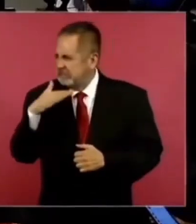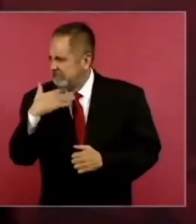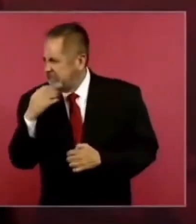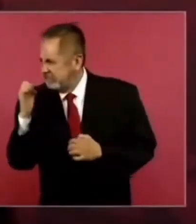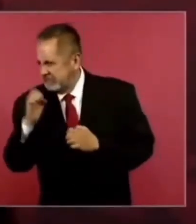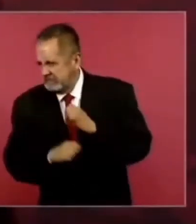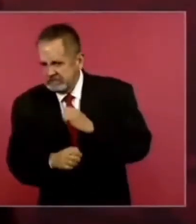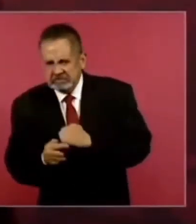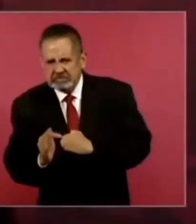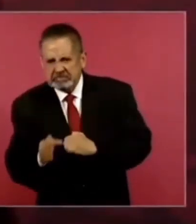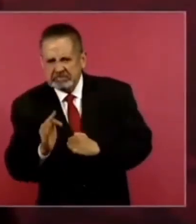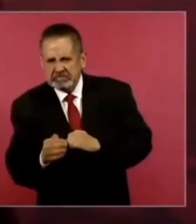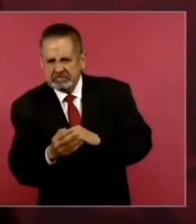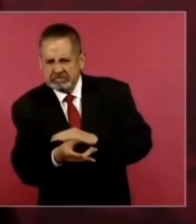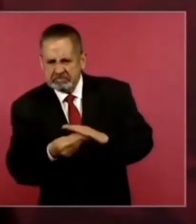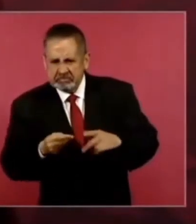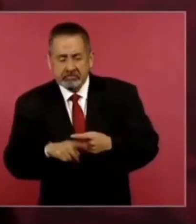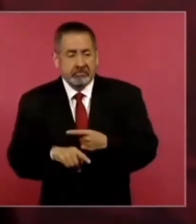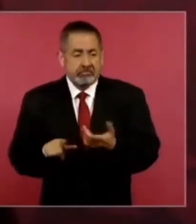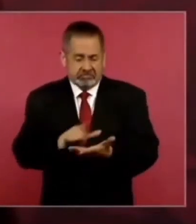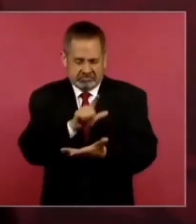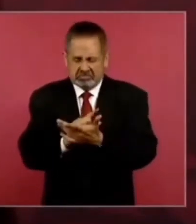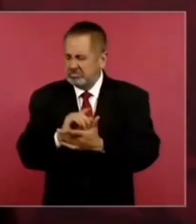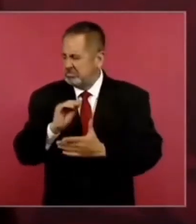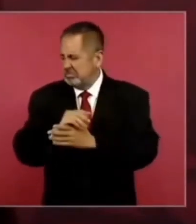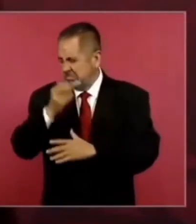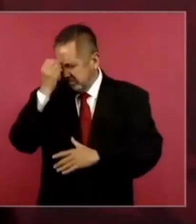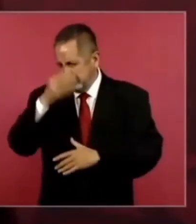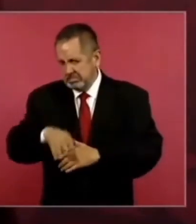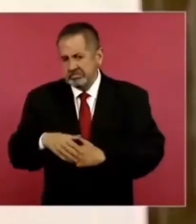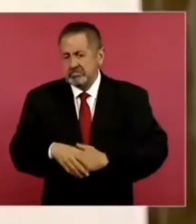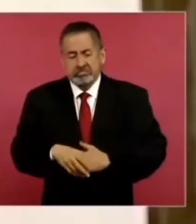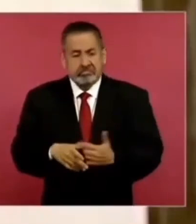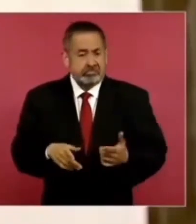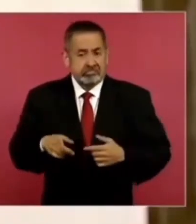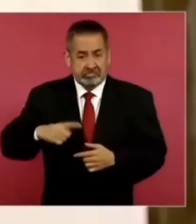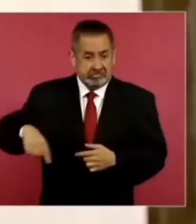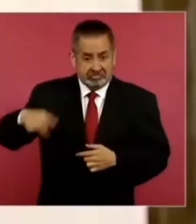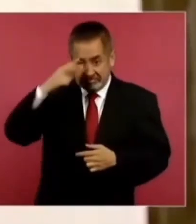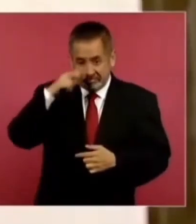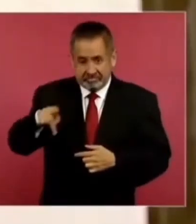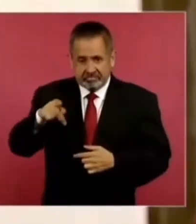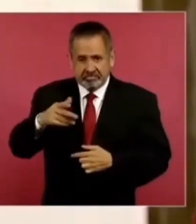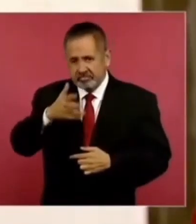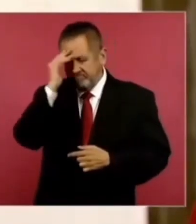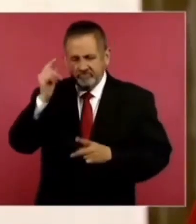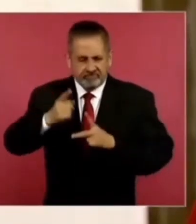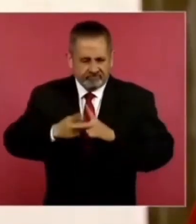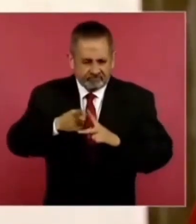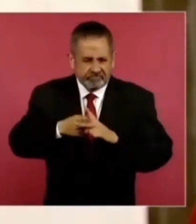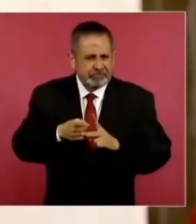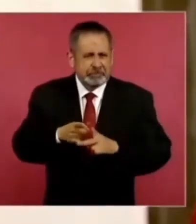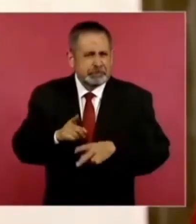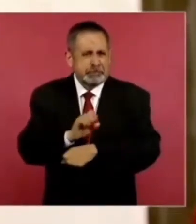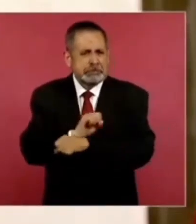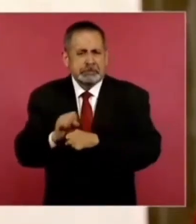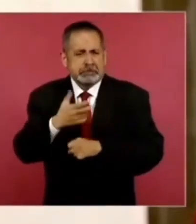desprecia la ley no sabe aritmética elemental